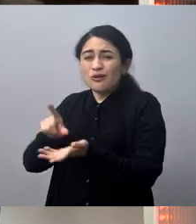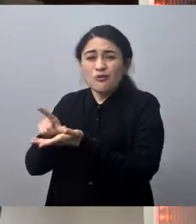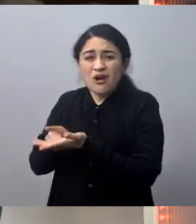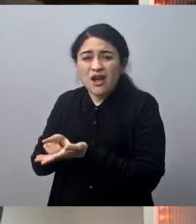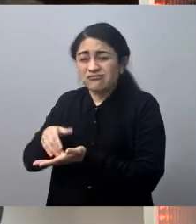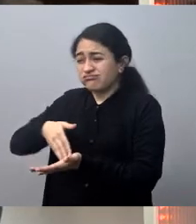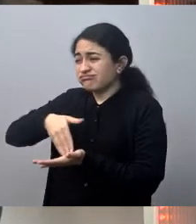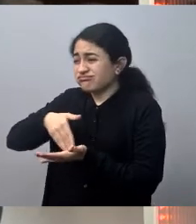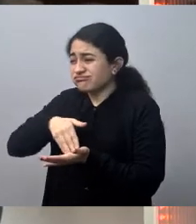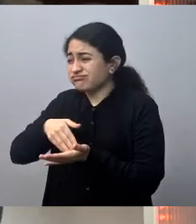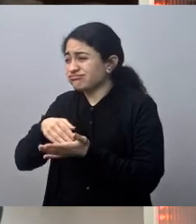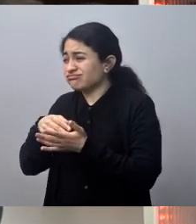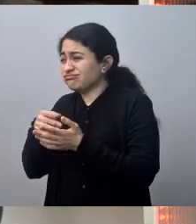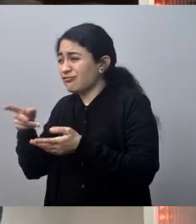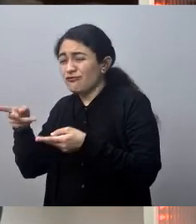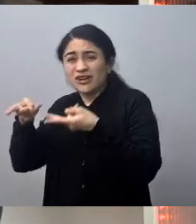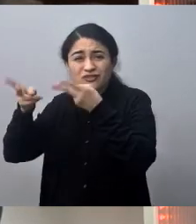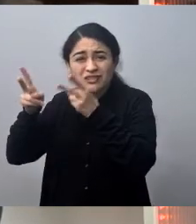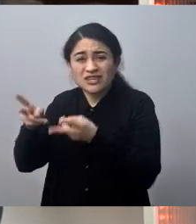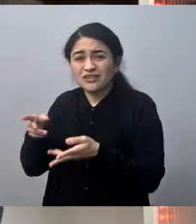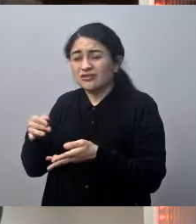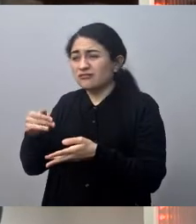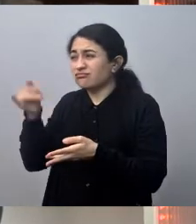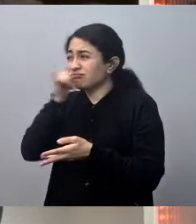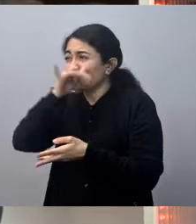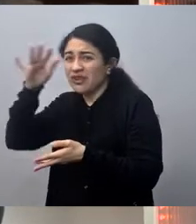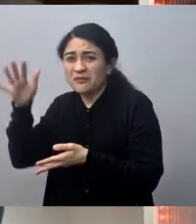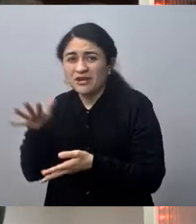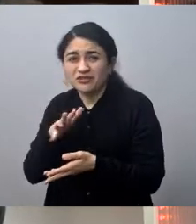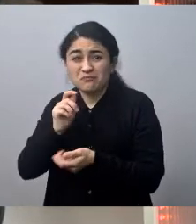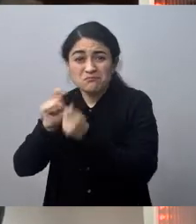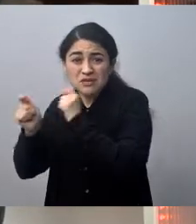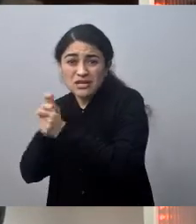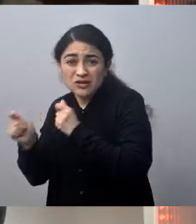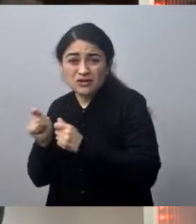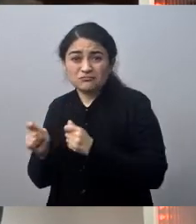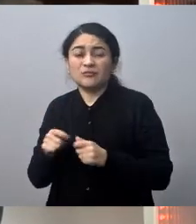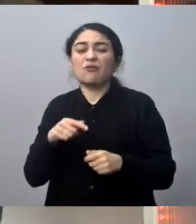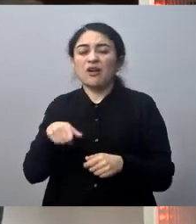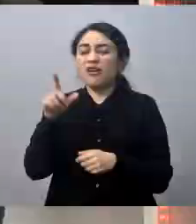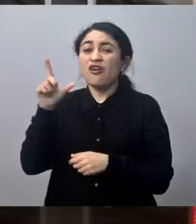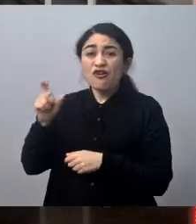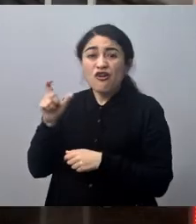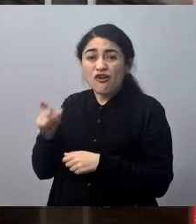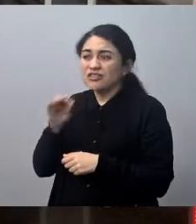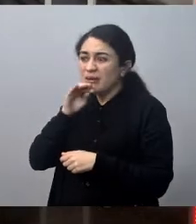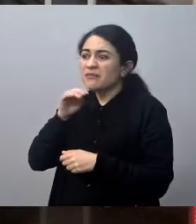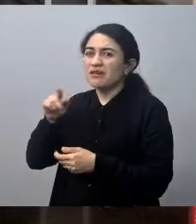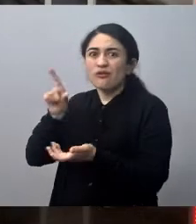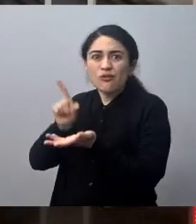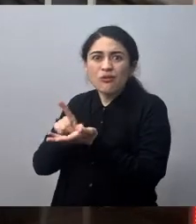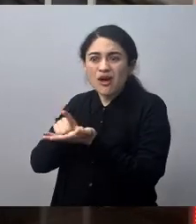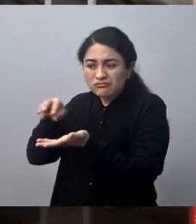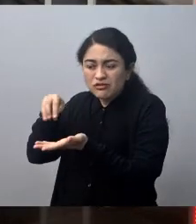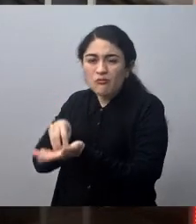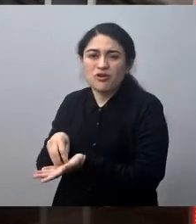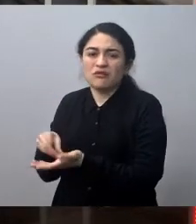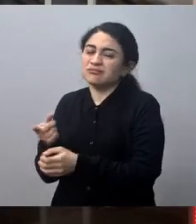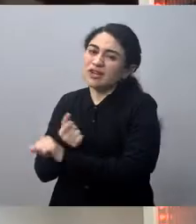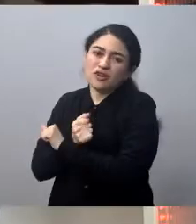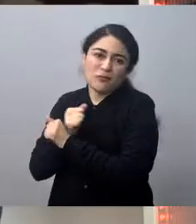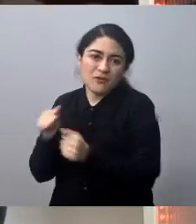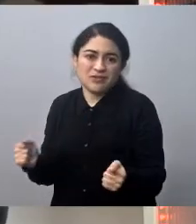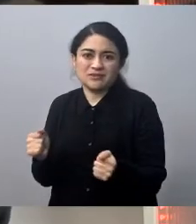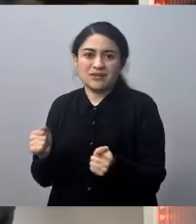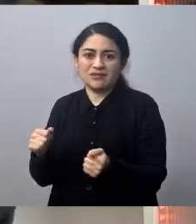Y cuando se habla de una zona de sacrificio, y quiero decir que Concon también, por ser parte de la zona, está en esa zona de sacrificio, la verdad es que